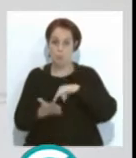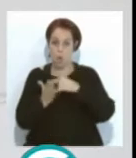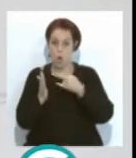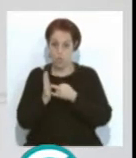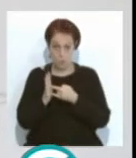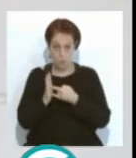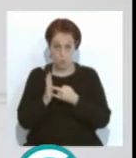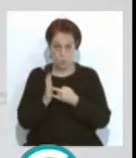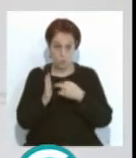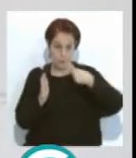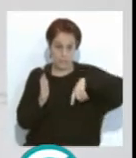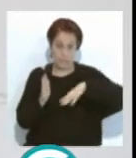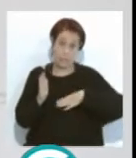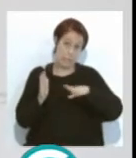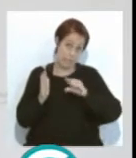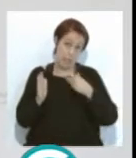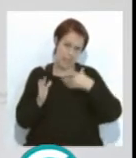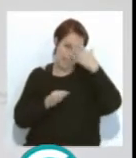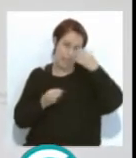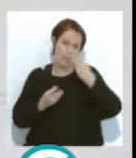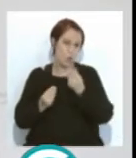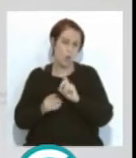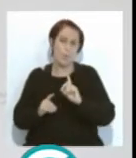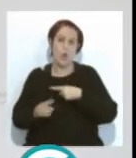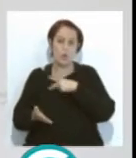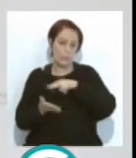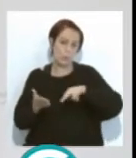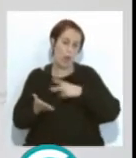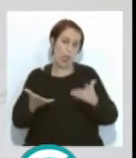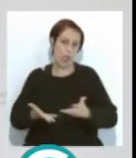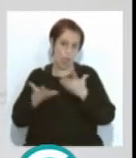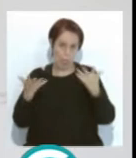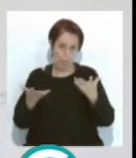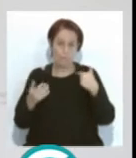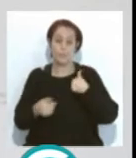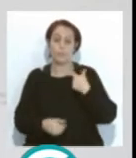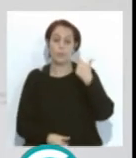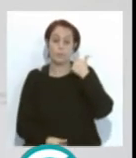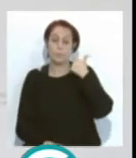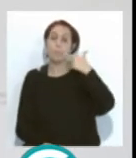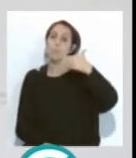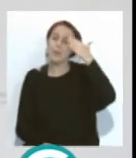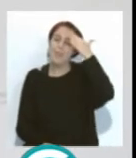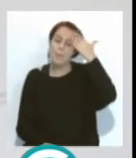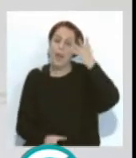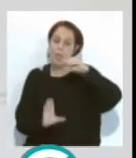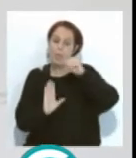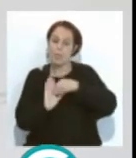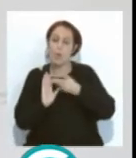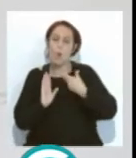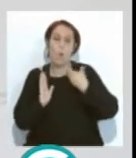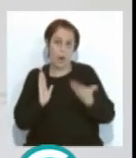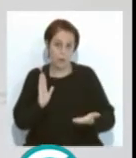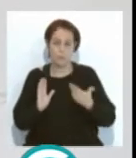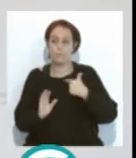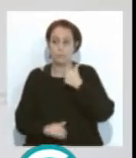comprenderéis aquí no demos muchos detalles pero si os doy una lectura somera de cuáles son los principales elementos que que oponen pues